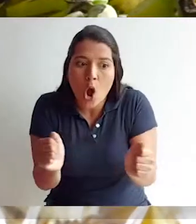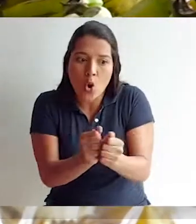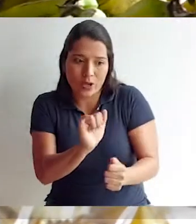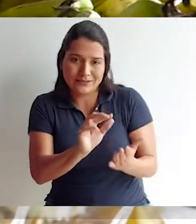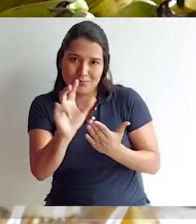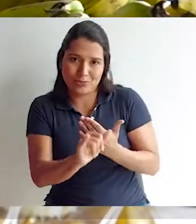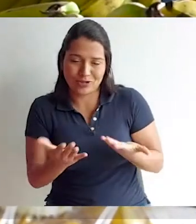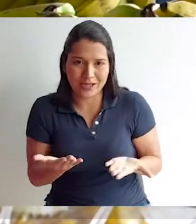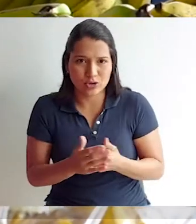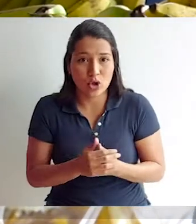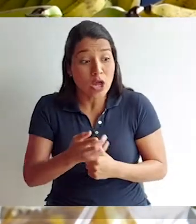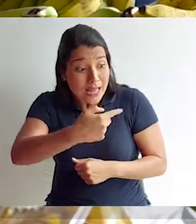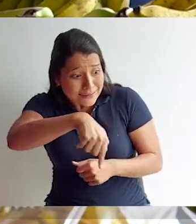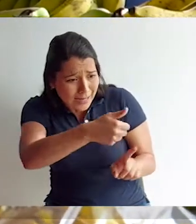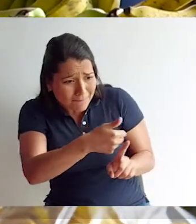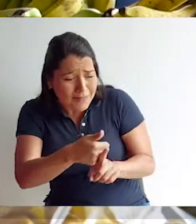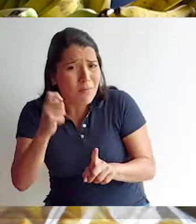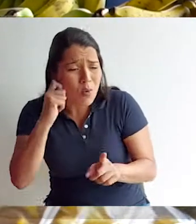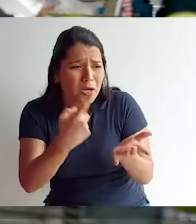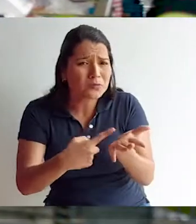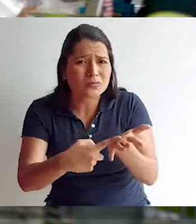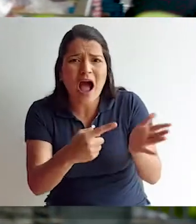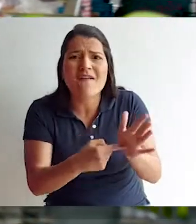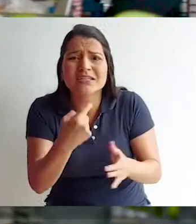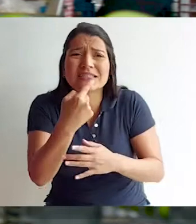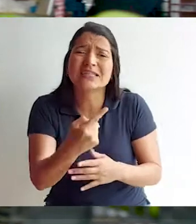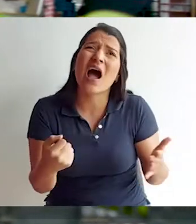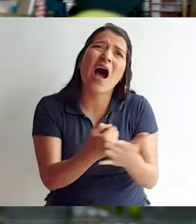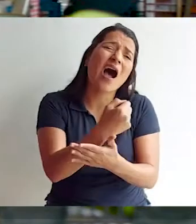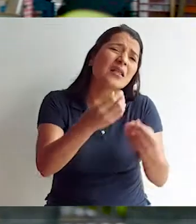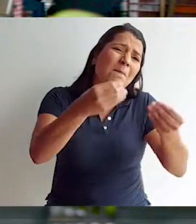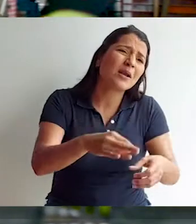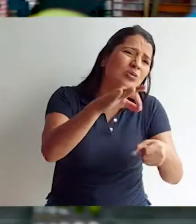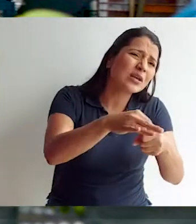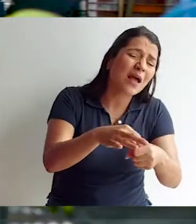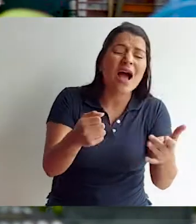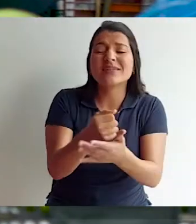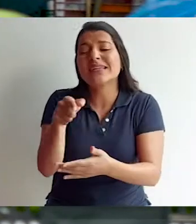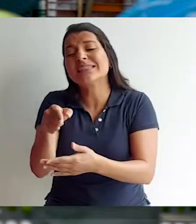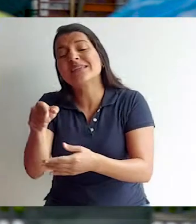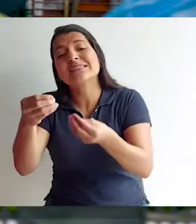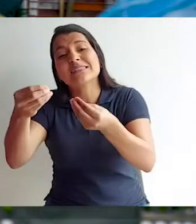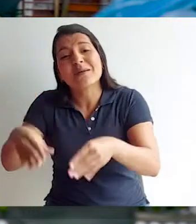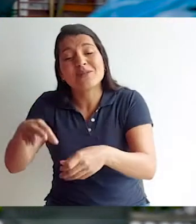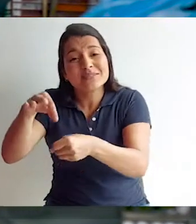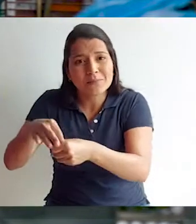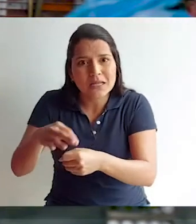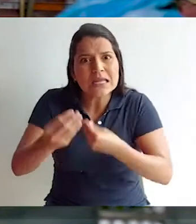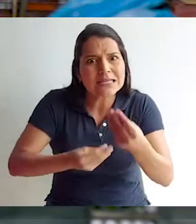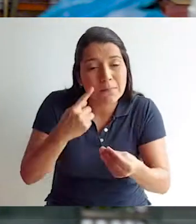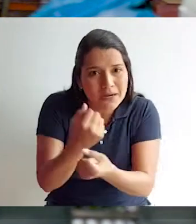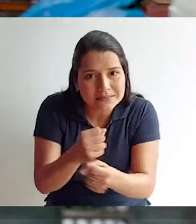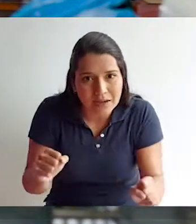¿Cómo venimos a rescatarlo? A través de esto. Estamos conversando con las mismas gentes aquí, las mismas mujeres, puña, se perdió tal semilla, puña, se